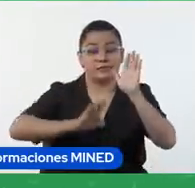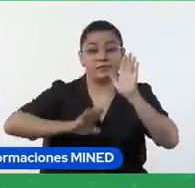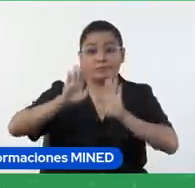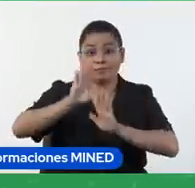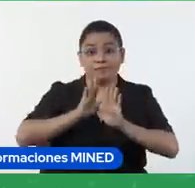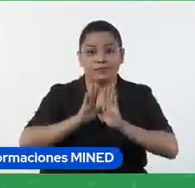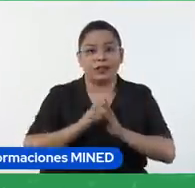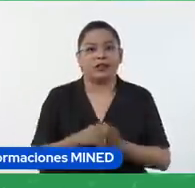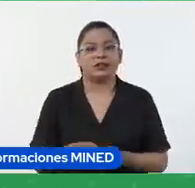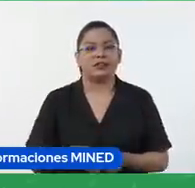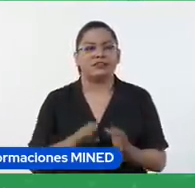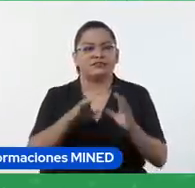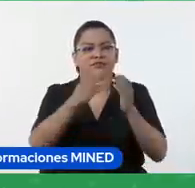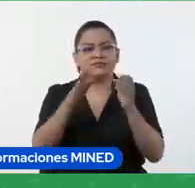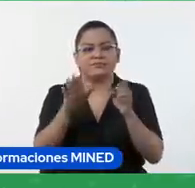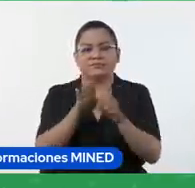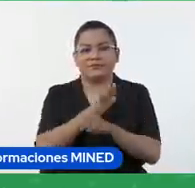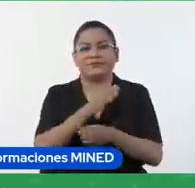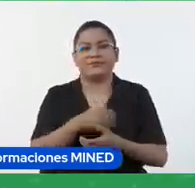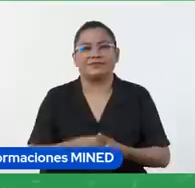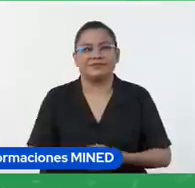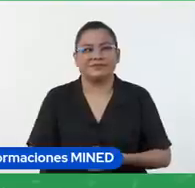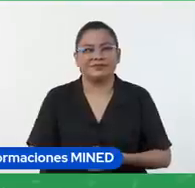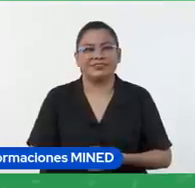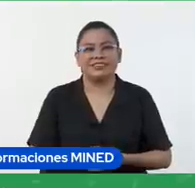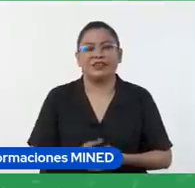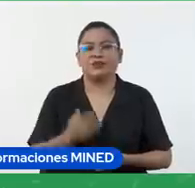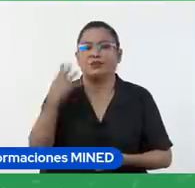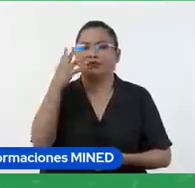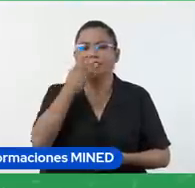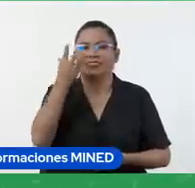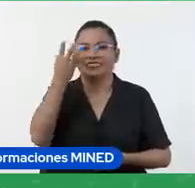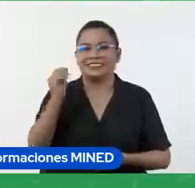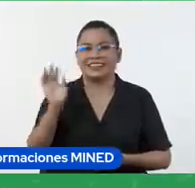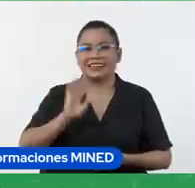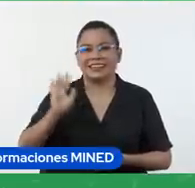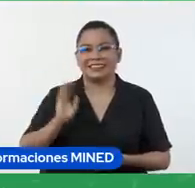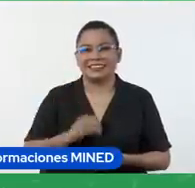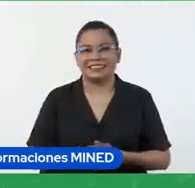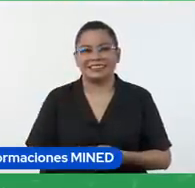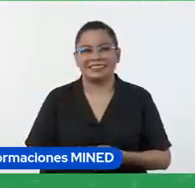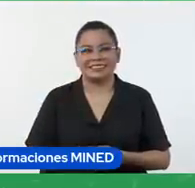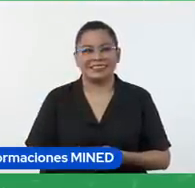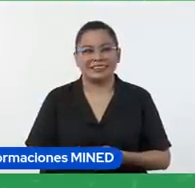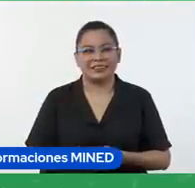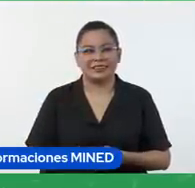durante todas las sesiones que eso que tengan un excelente día adiós